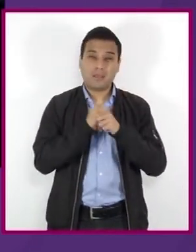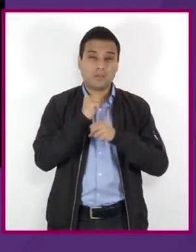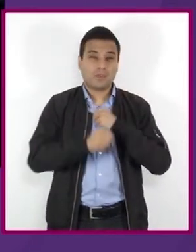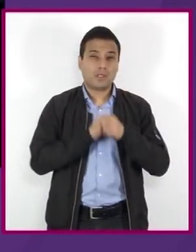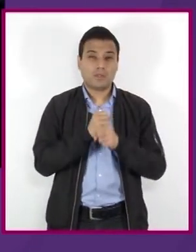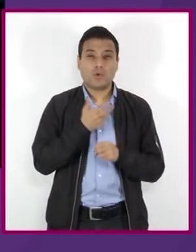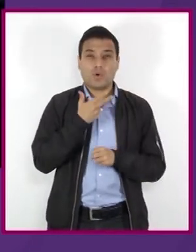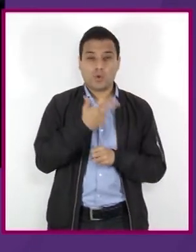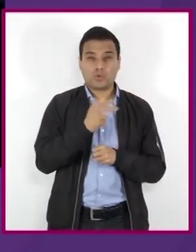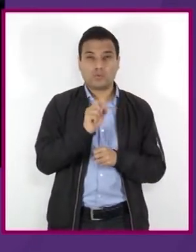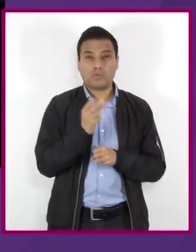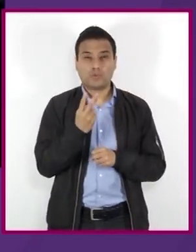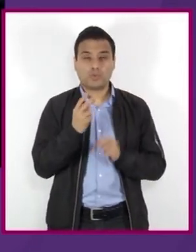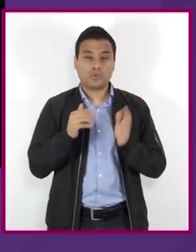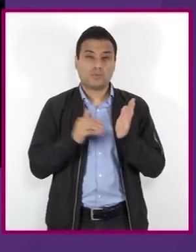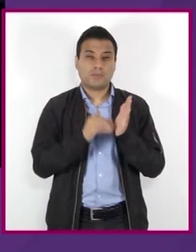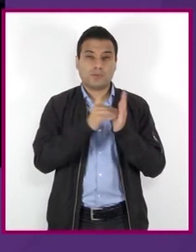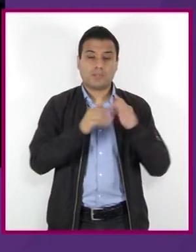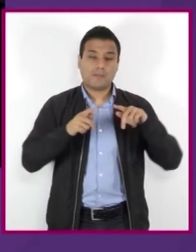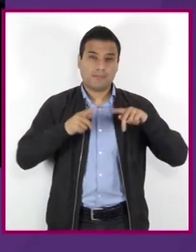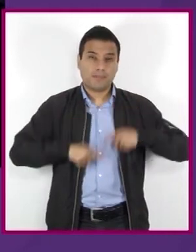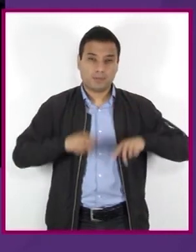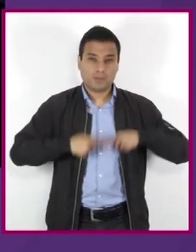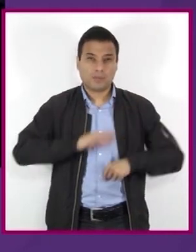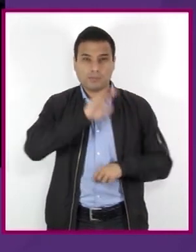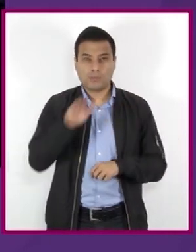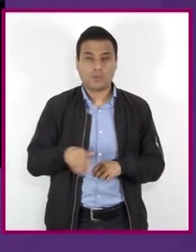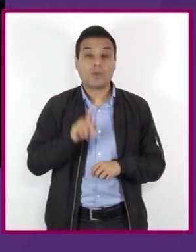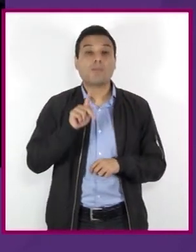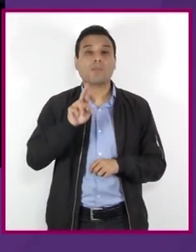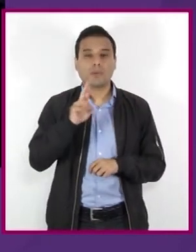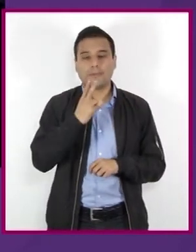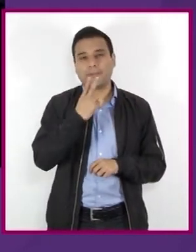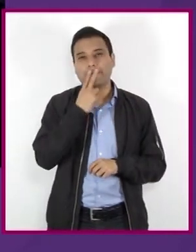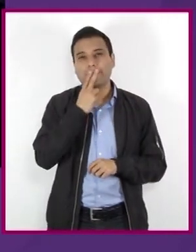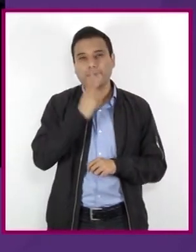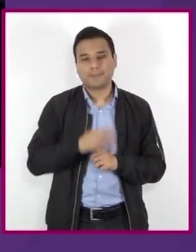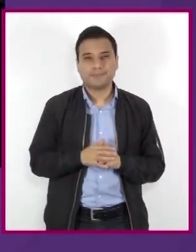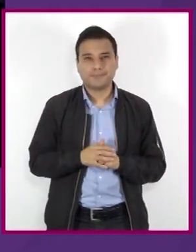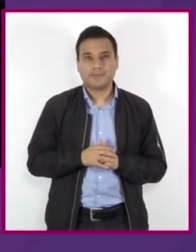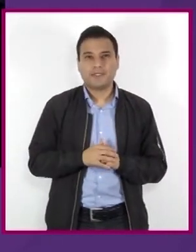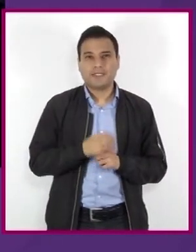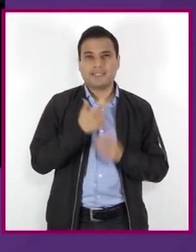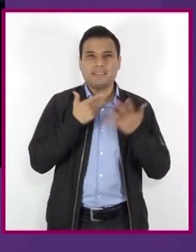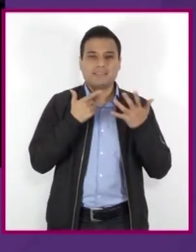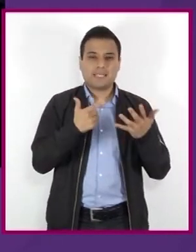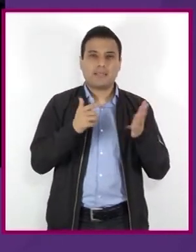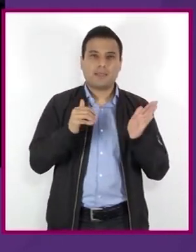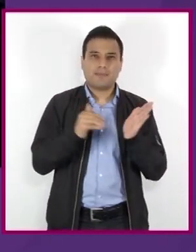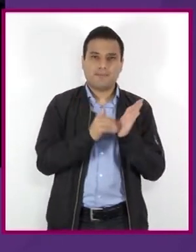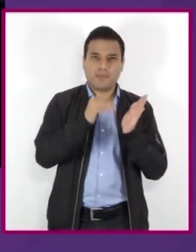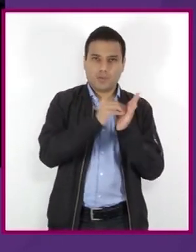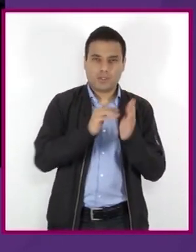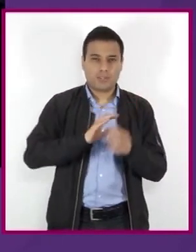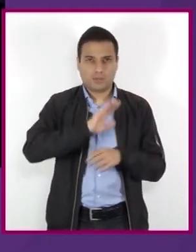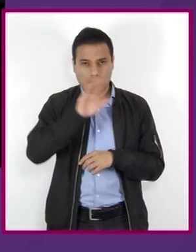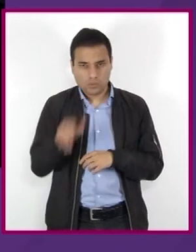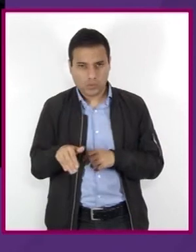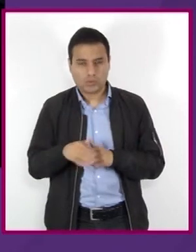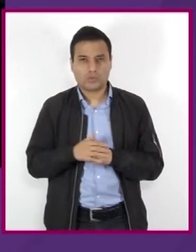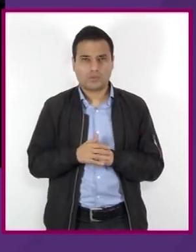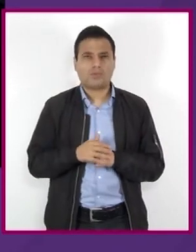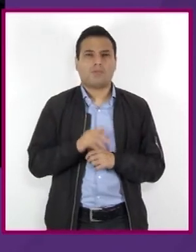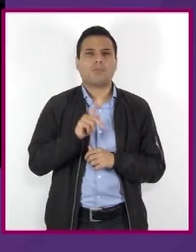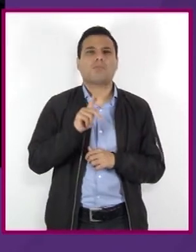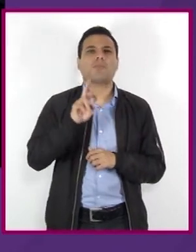8.2 millones de personas fallecen a causa del tabaco. Más de 7 millones de estas defunciones se deben